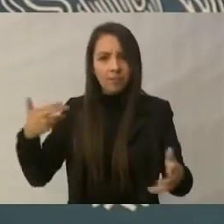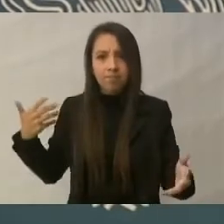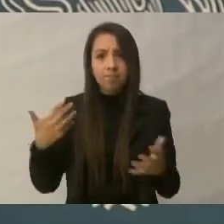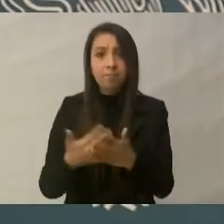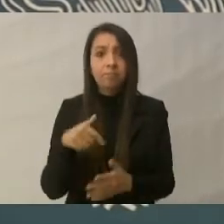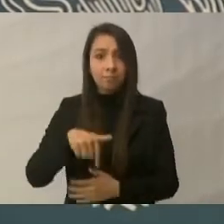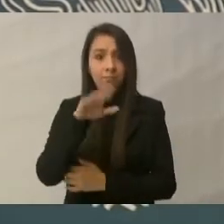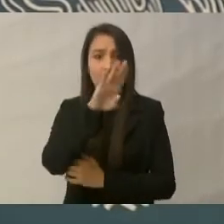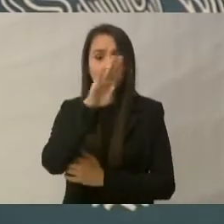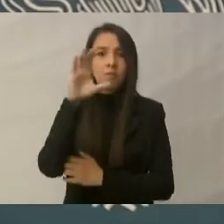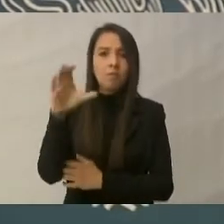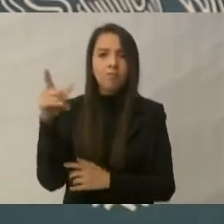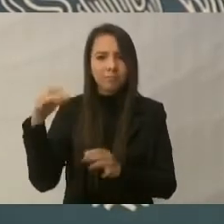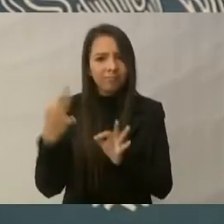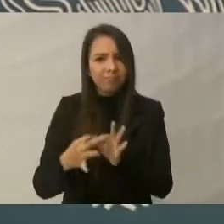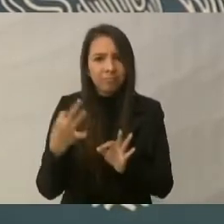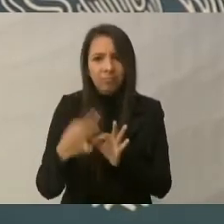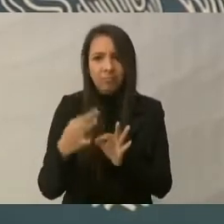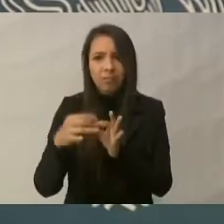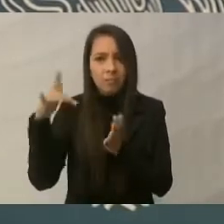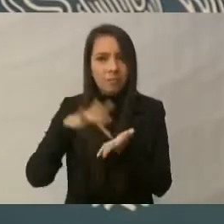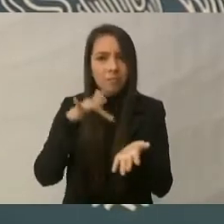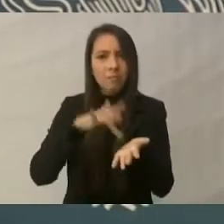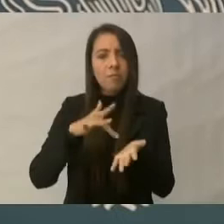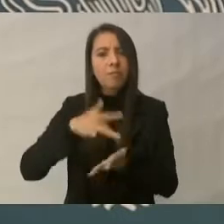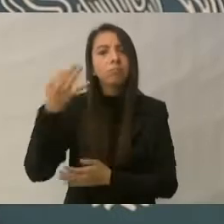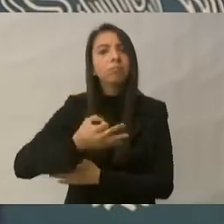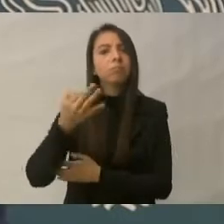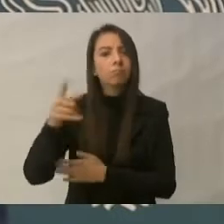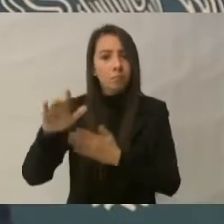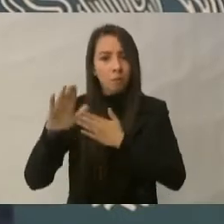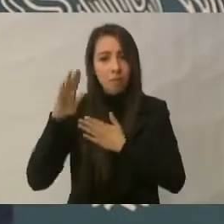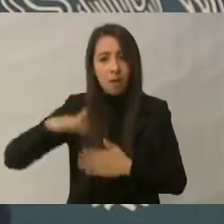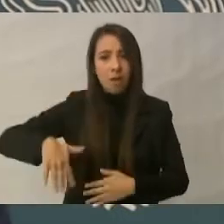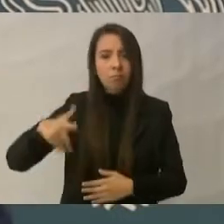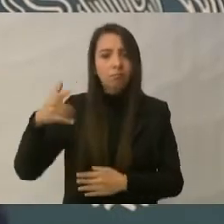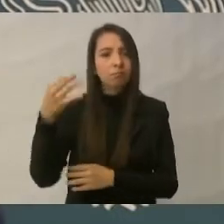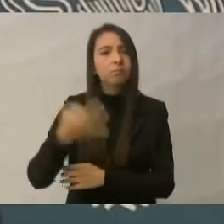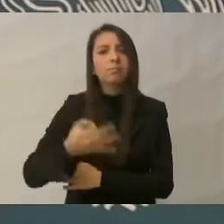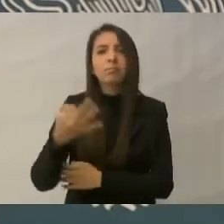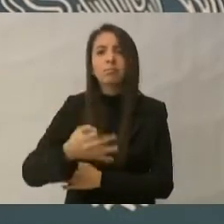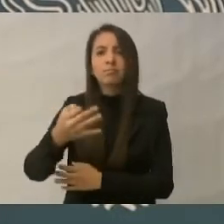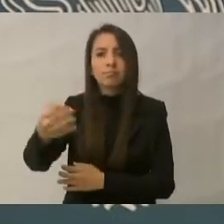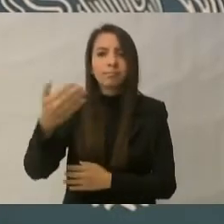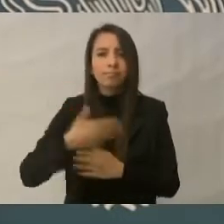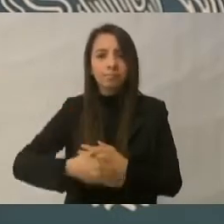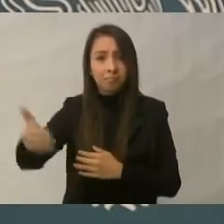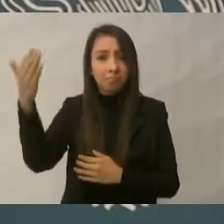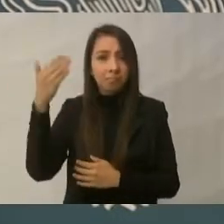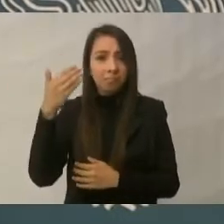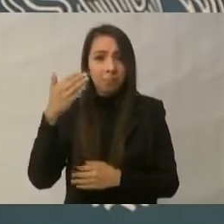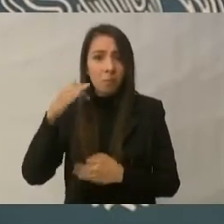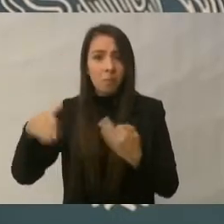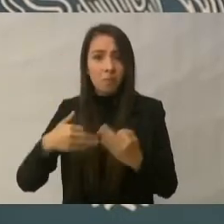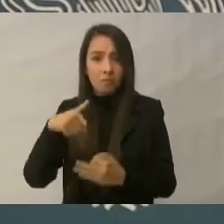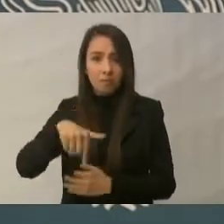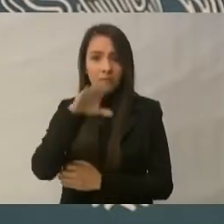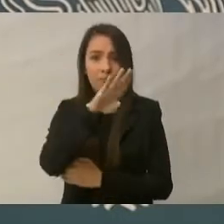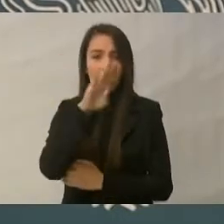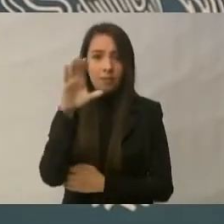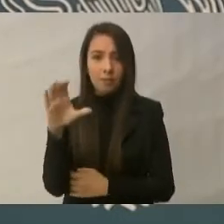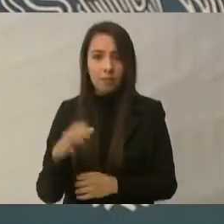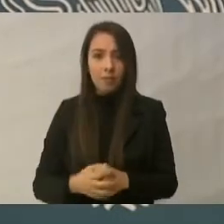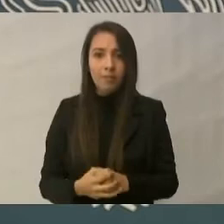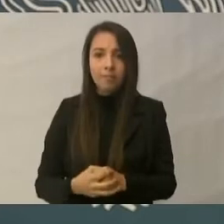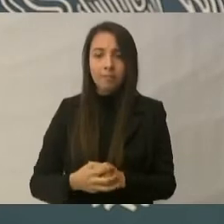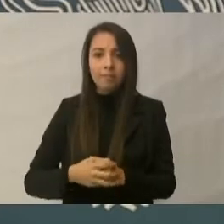y ha cumplido con todas y cada una de las promesas que ha hecho usted a los bajacalifornianos. Como